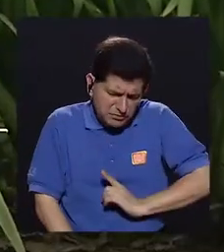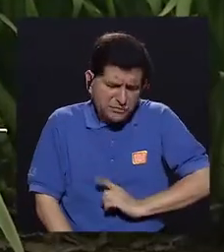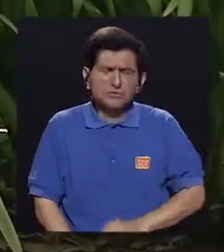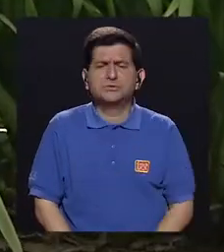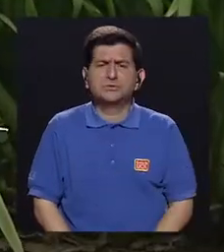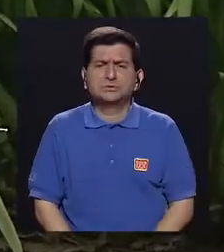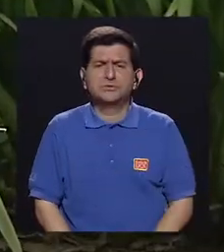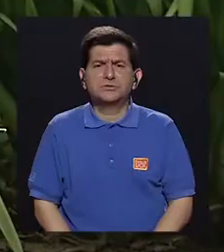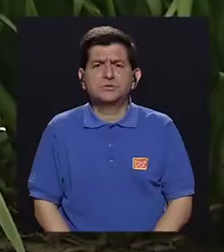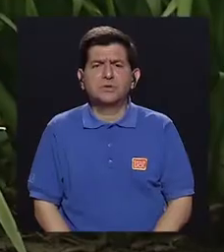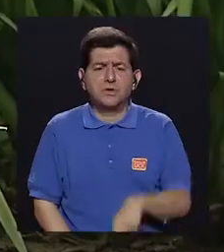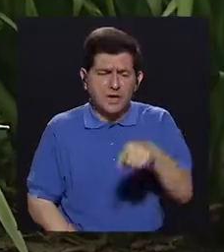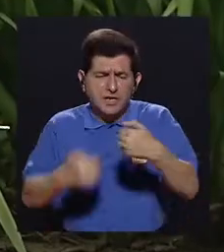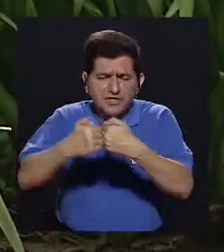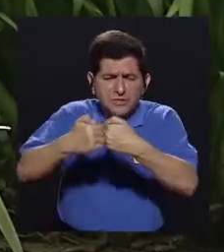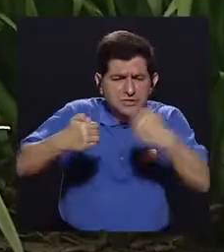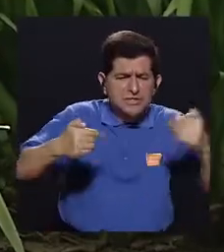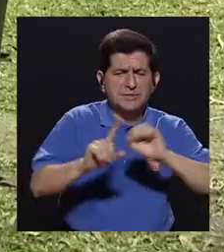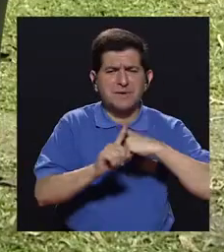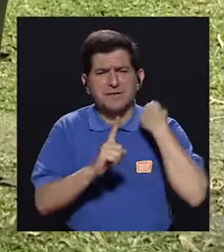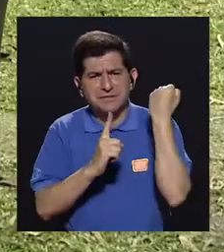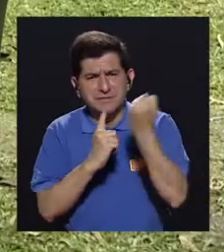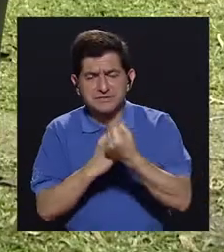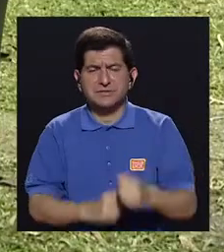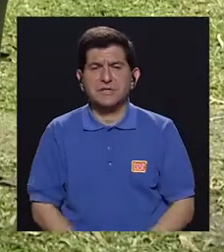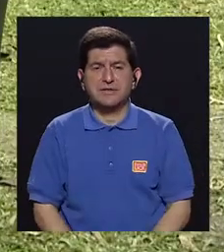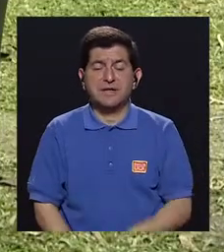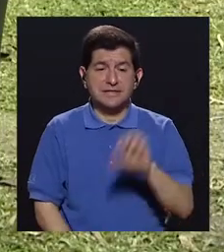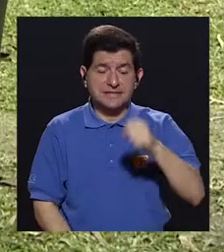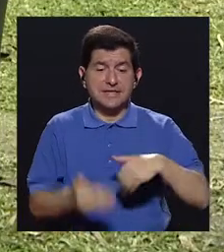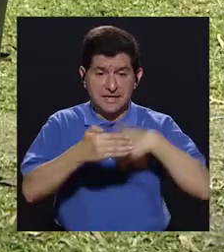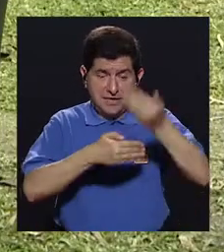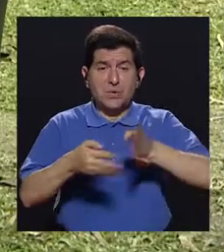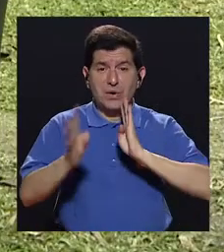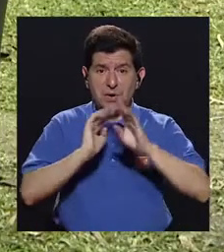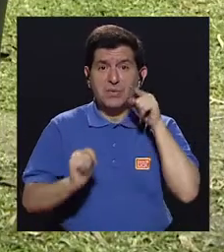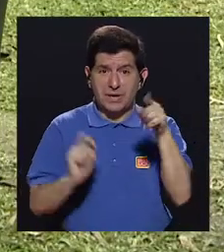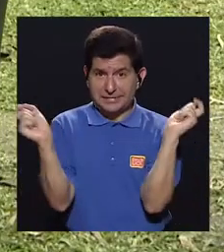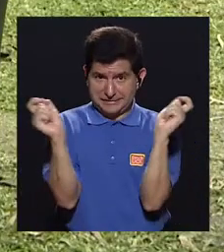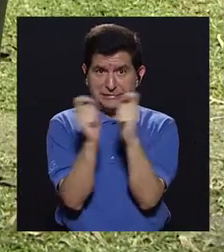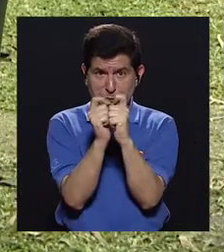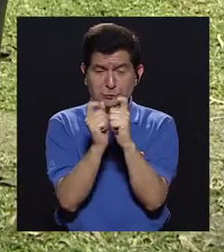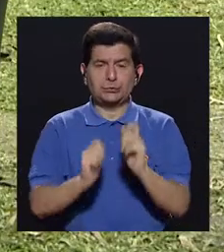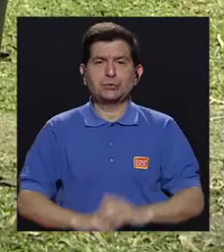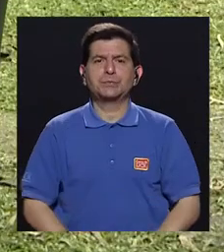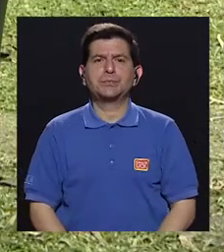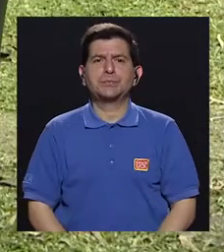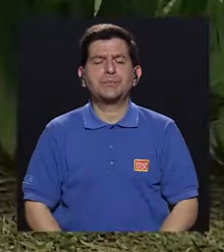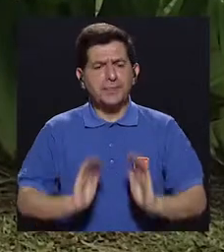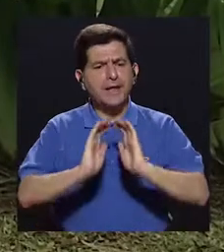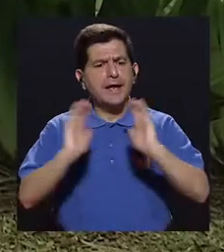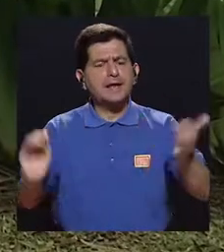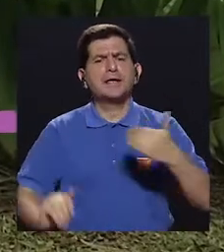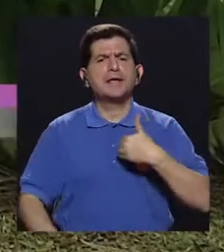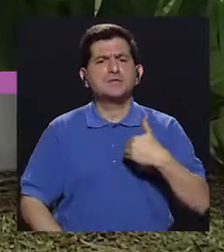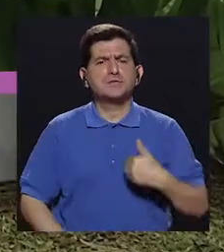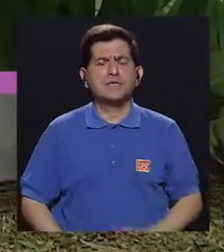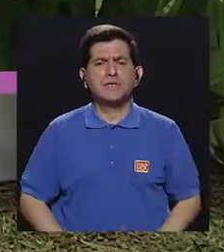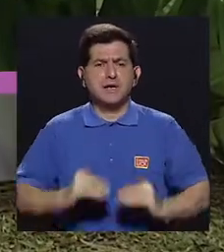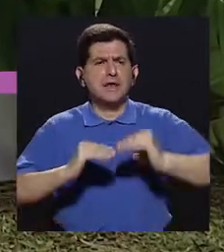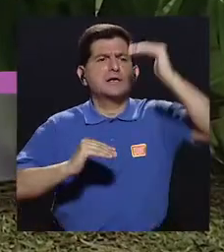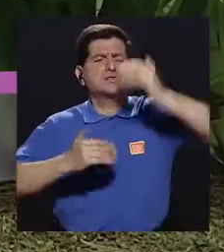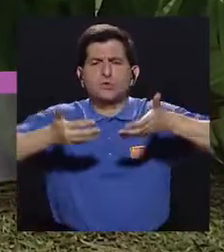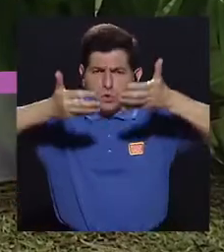depresión, aislamiento social. Que vamos a abordar más adelante. Los niños que tienen